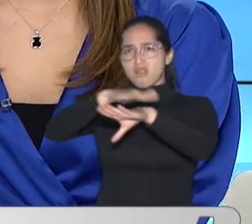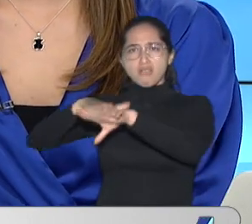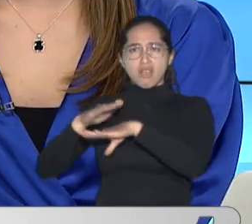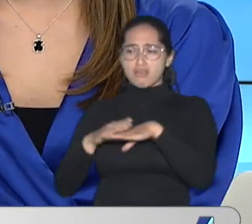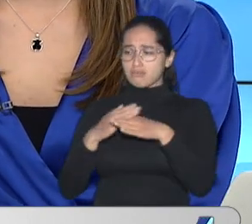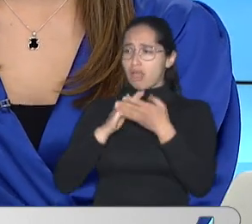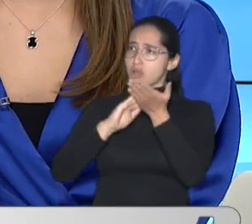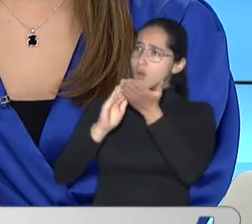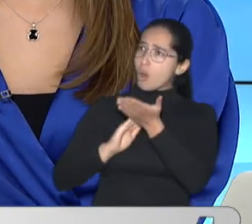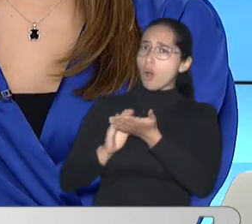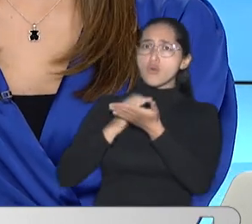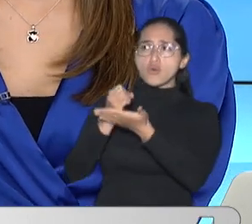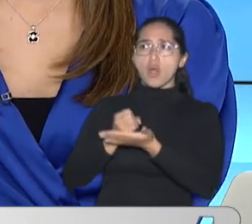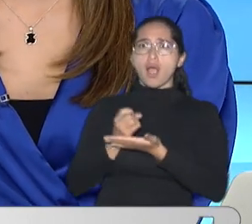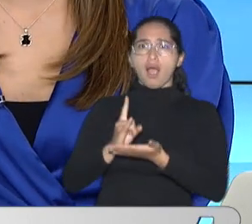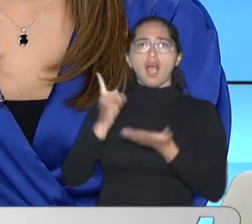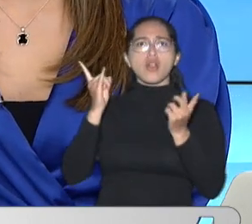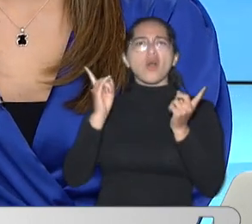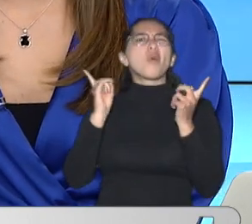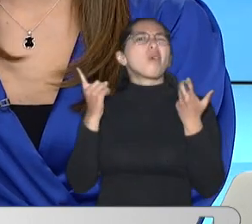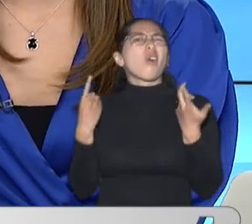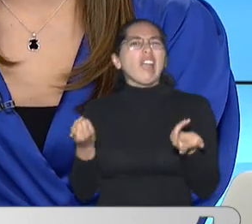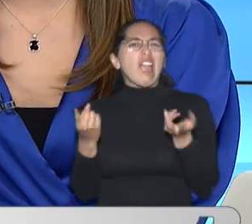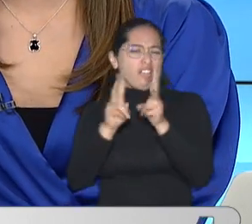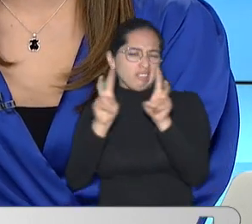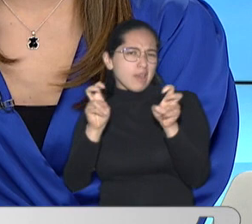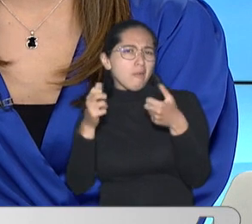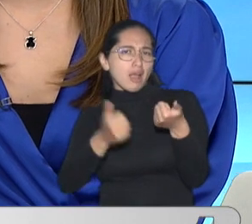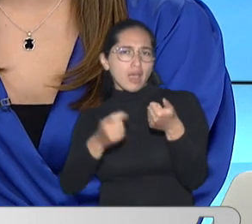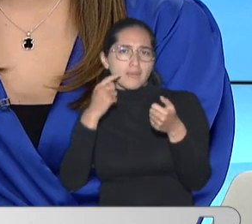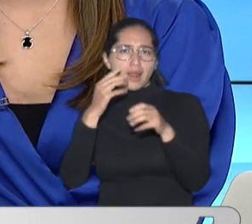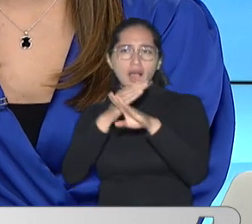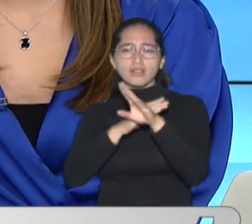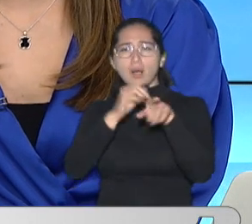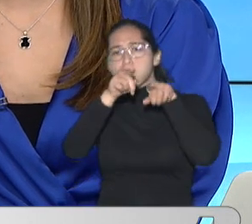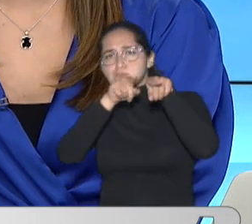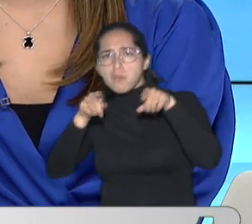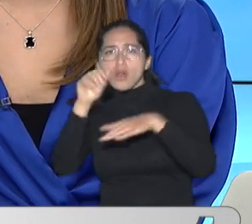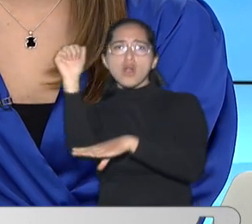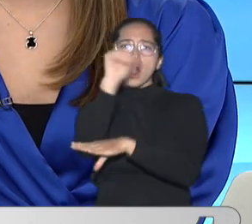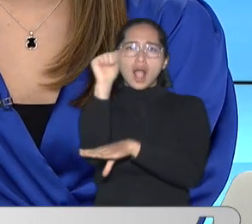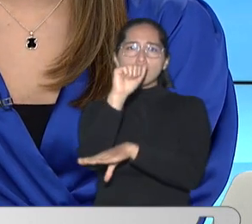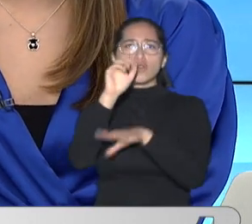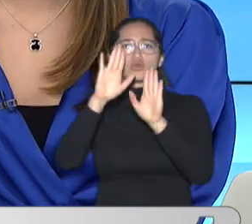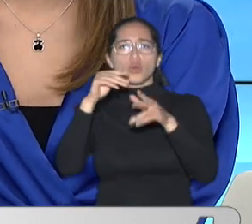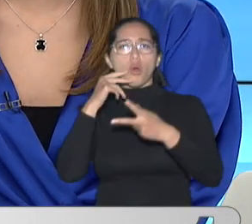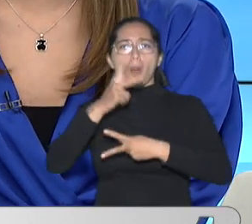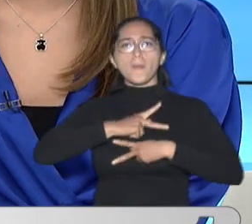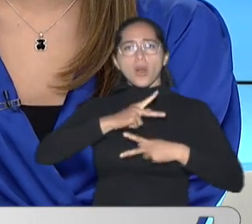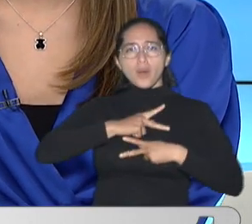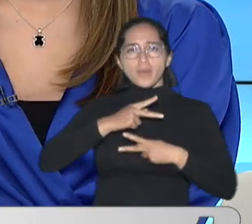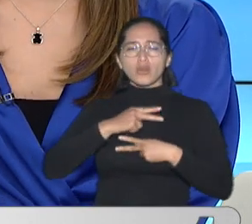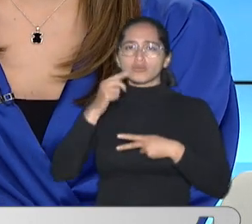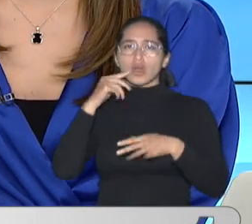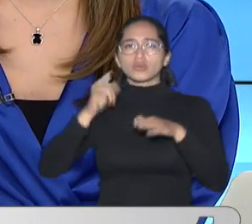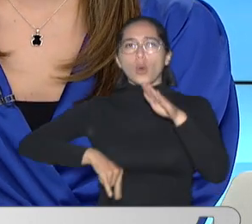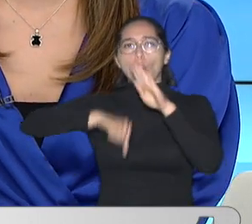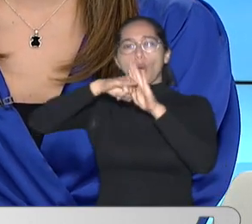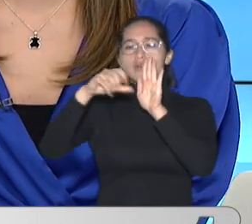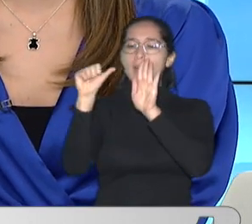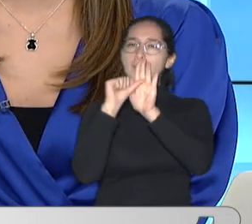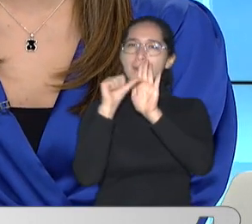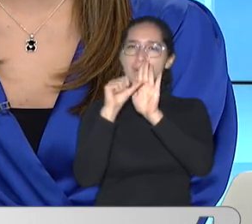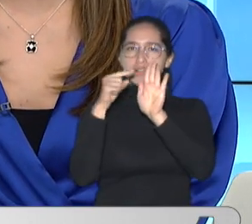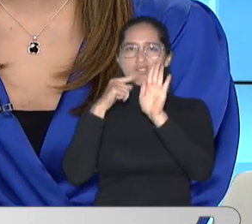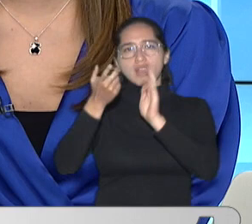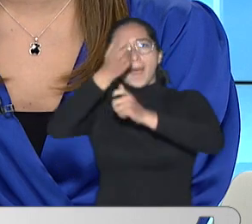Tras denunciar En Noticentro 1CMI El uso de vehículos Particulares Y públicos A través de plataformas De transporte Para vender